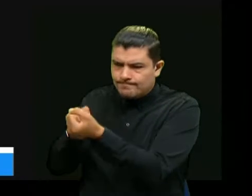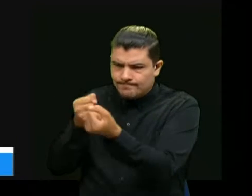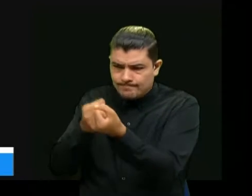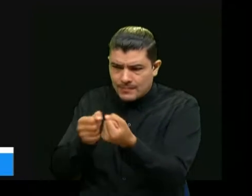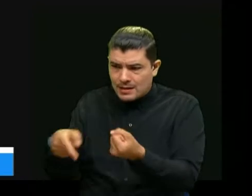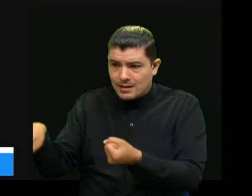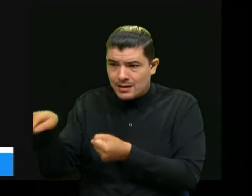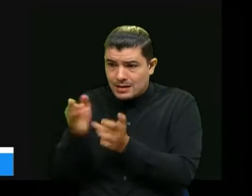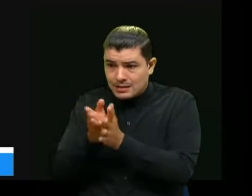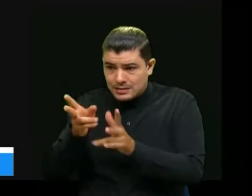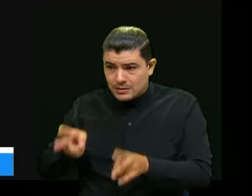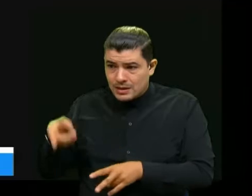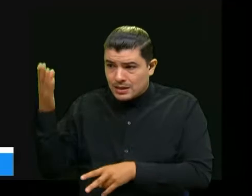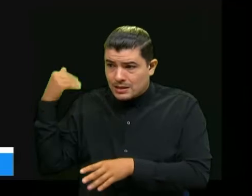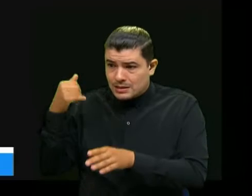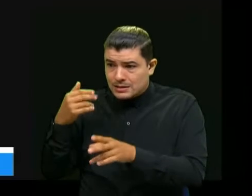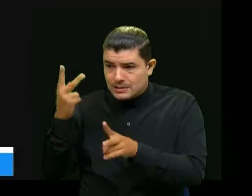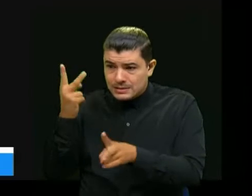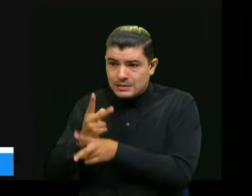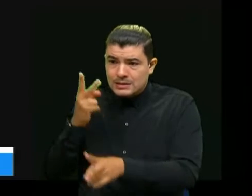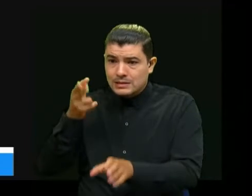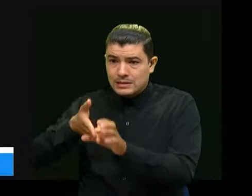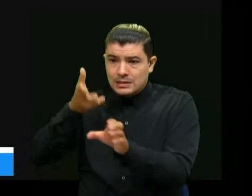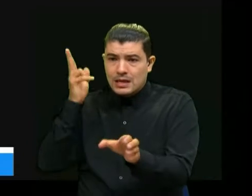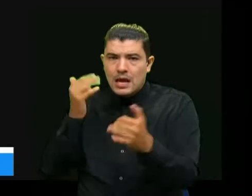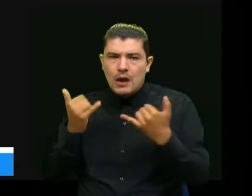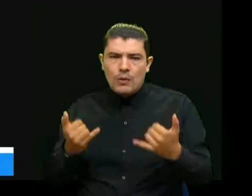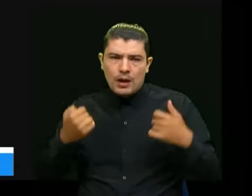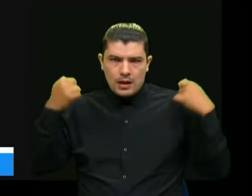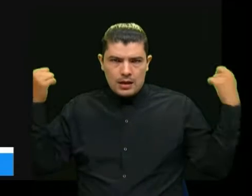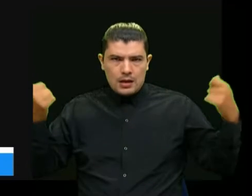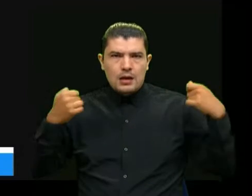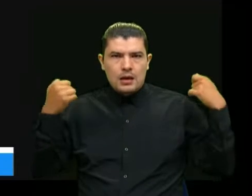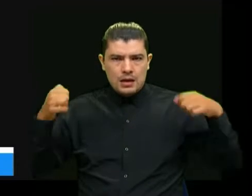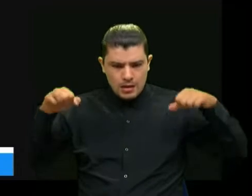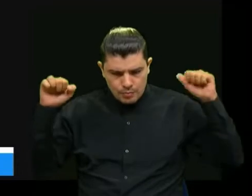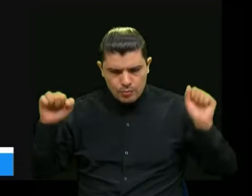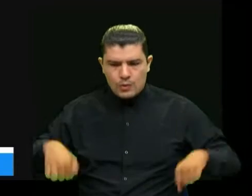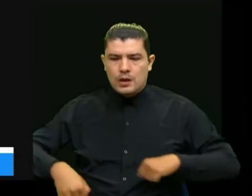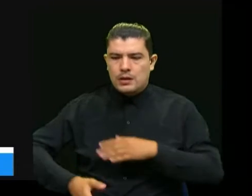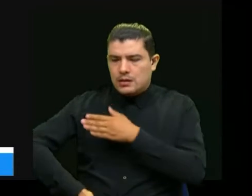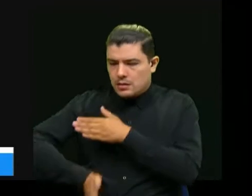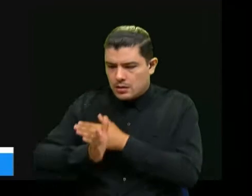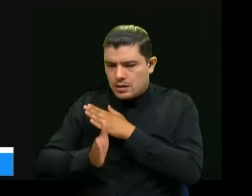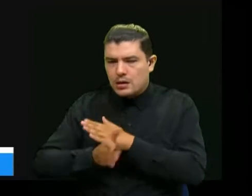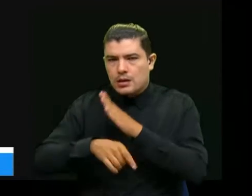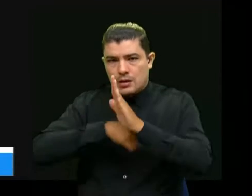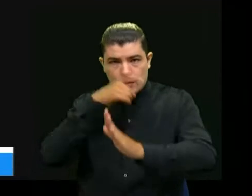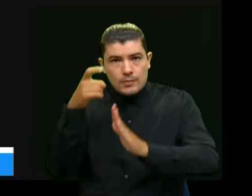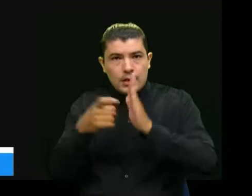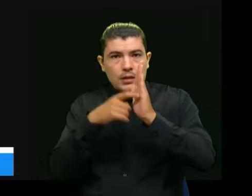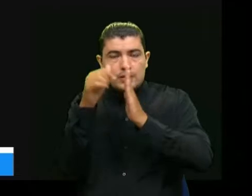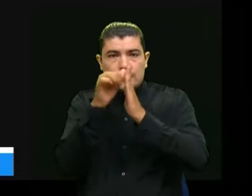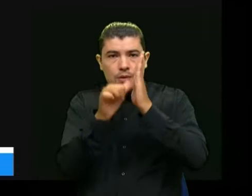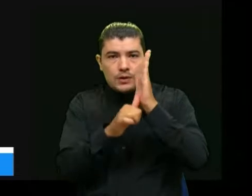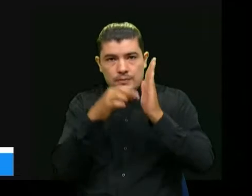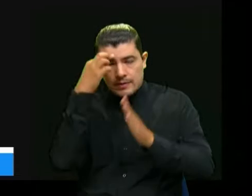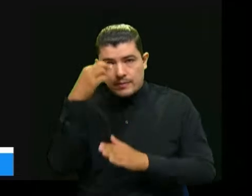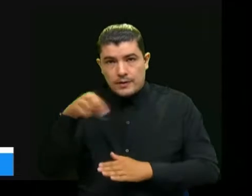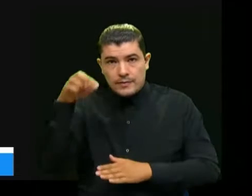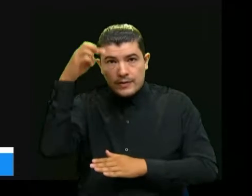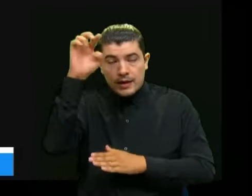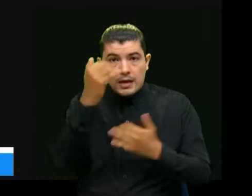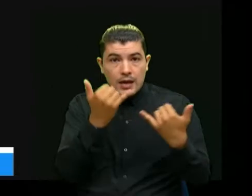tenían riesgo de exerción y que con esta campaña pueden continuar y terminar su programa profesional y ahora la